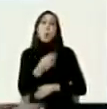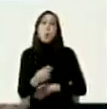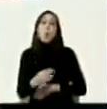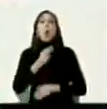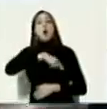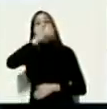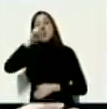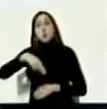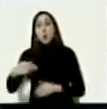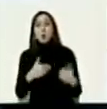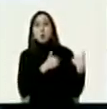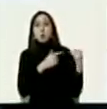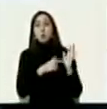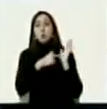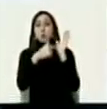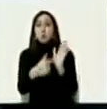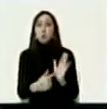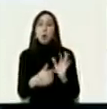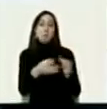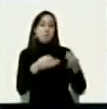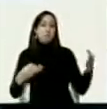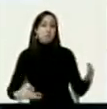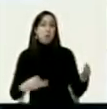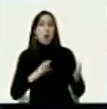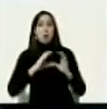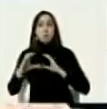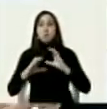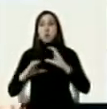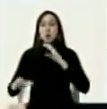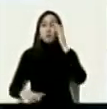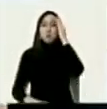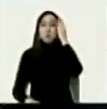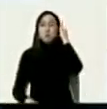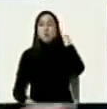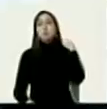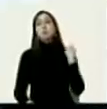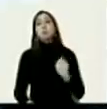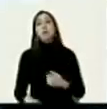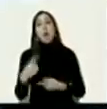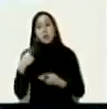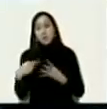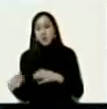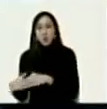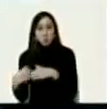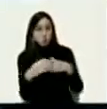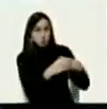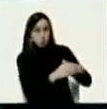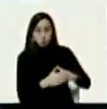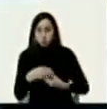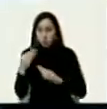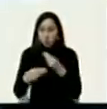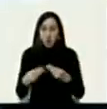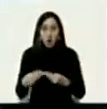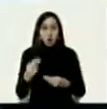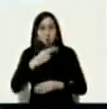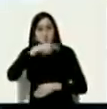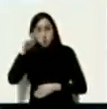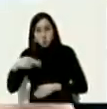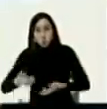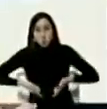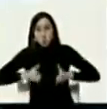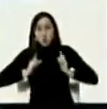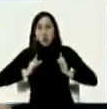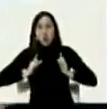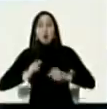eso condujo a un comunicado del día de ayer por parte de las partes auspiciado por el reino de Noruega que señala